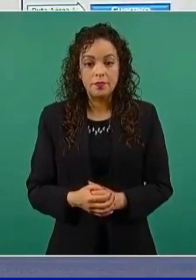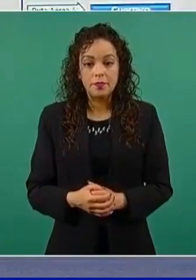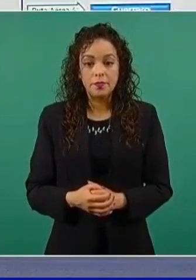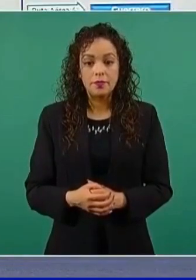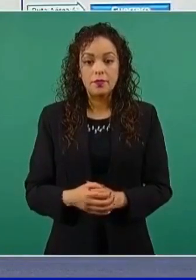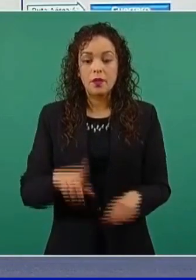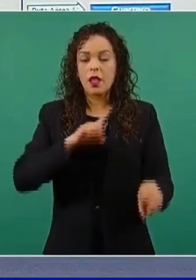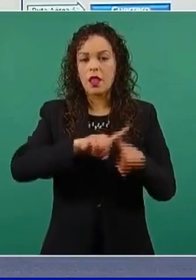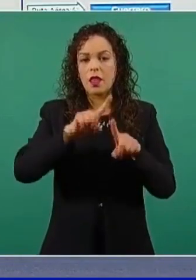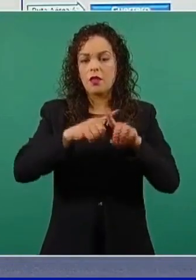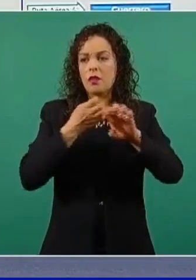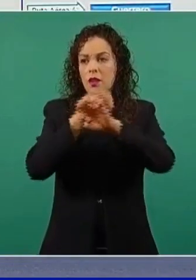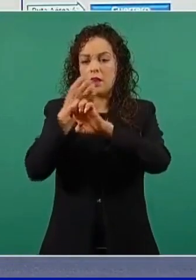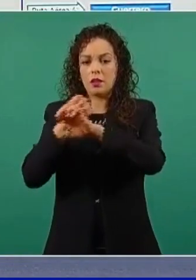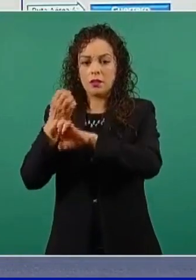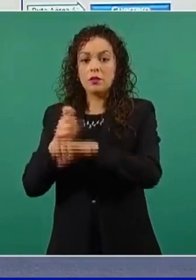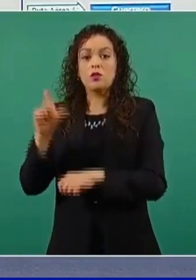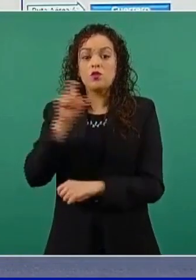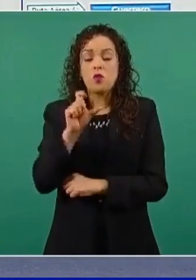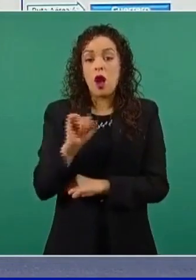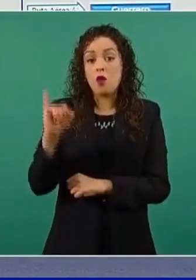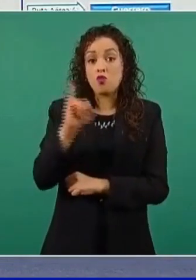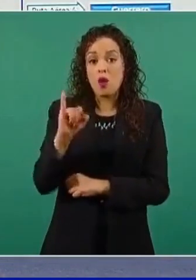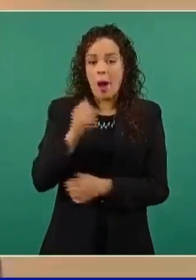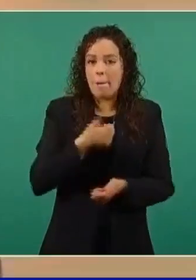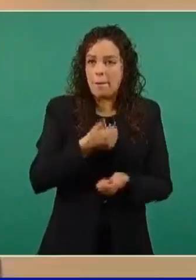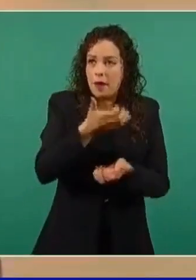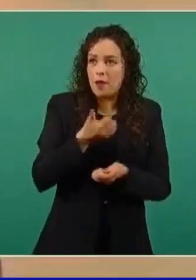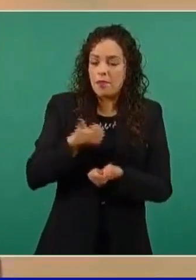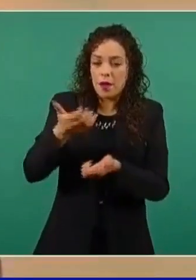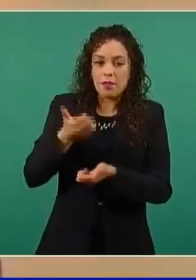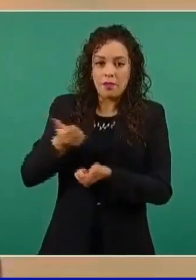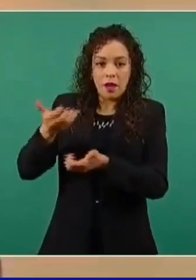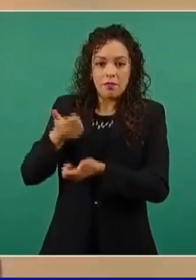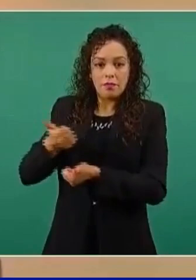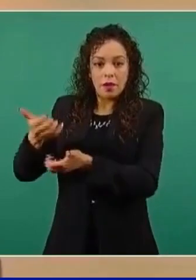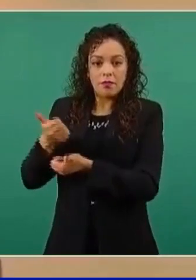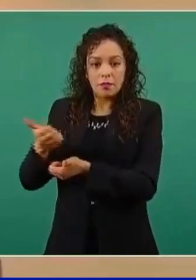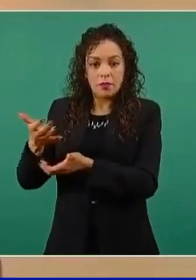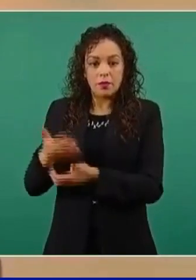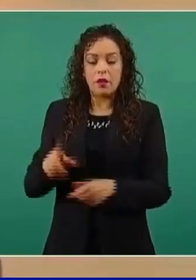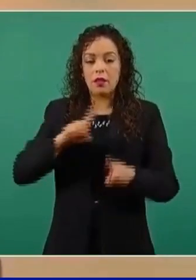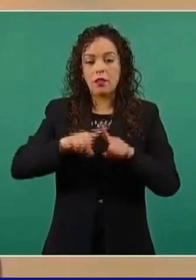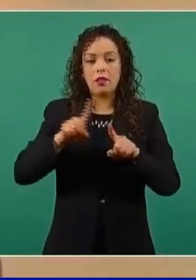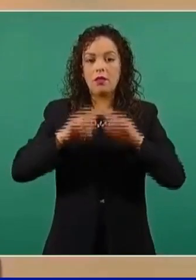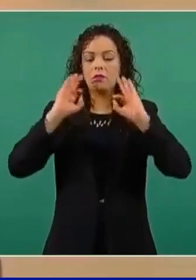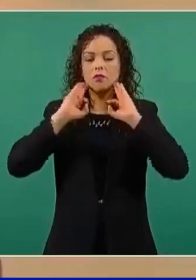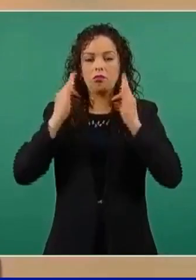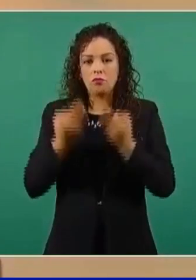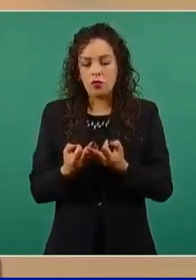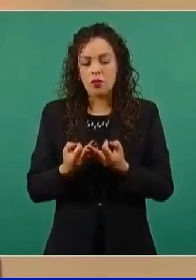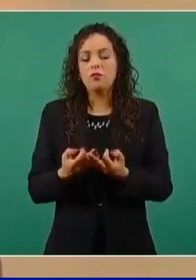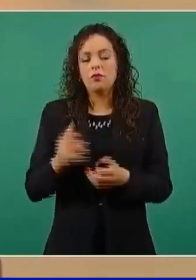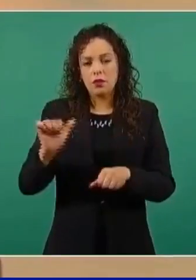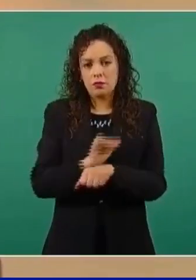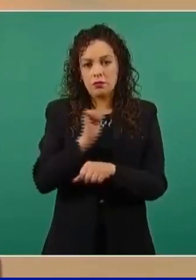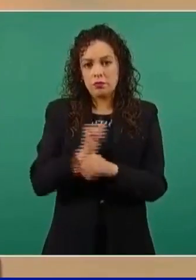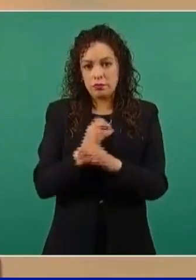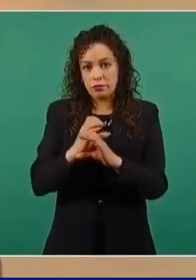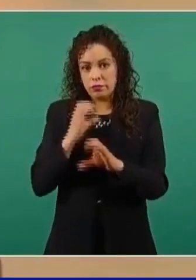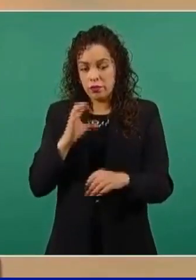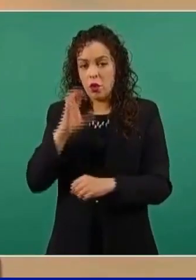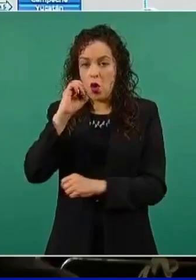a los diferentes estados el día jueves por ambas formas, vía terrestre o vía aérea.